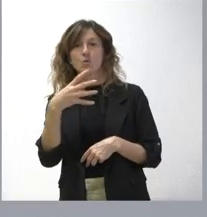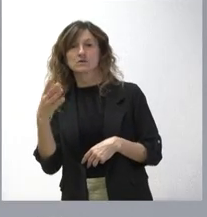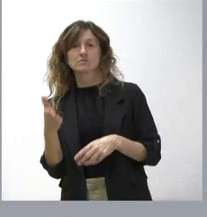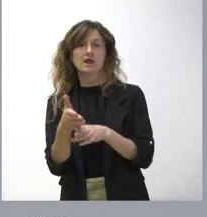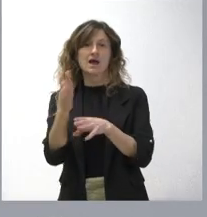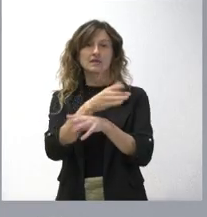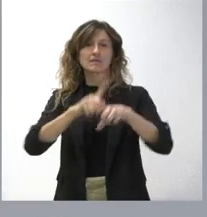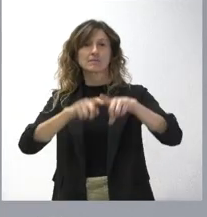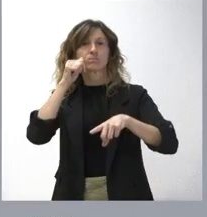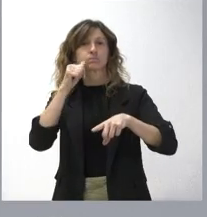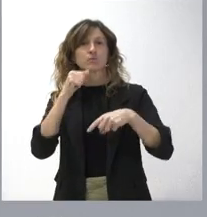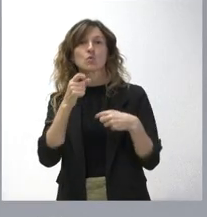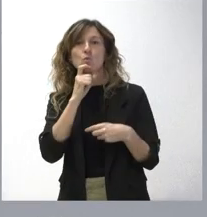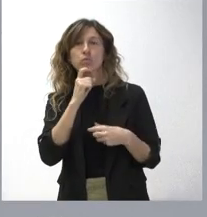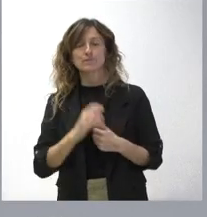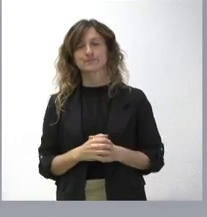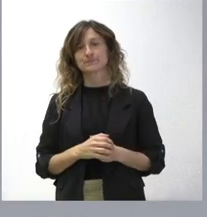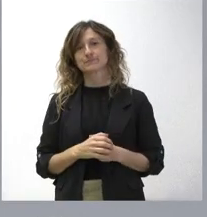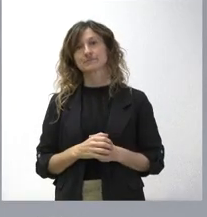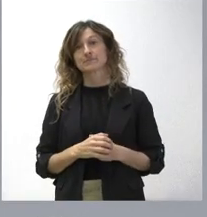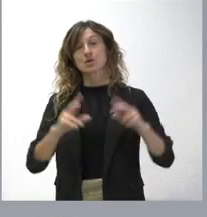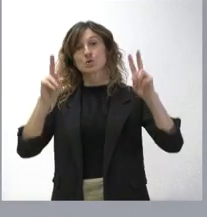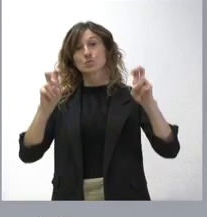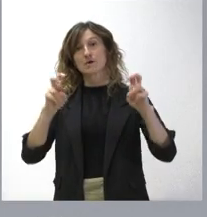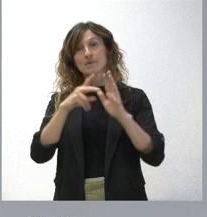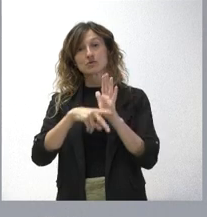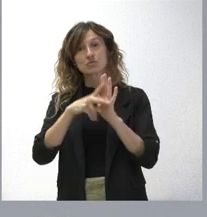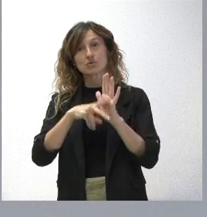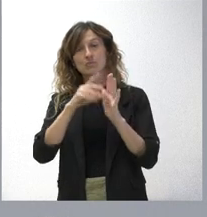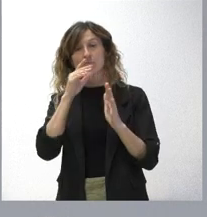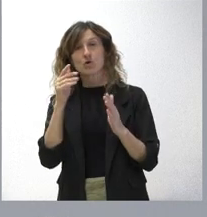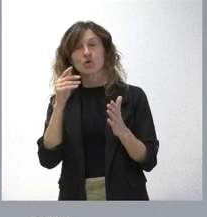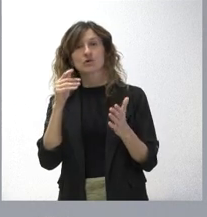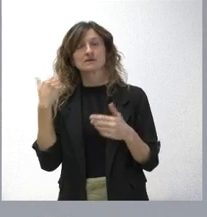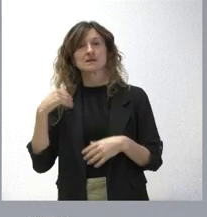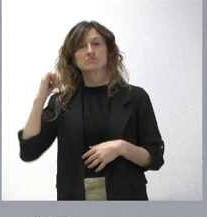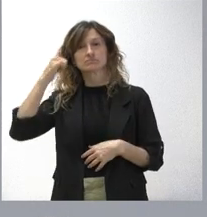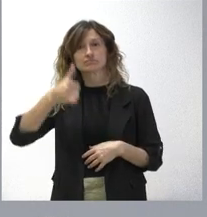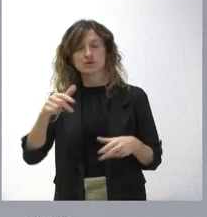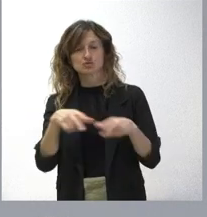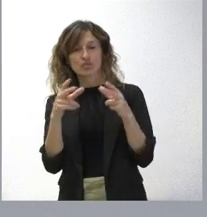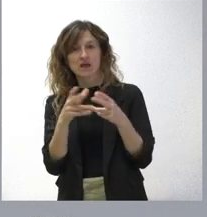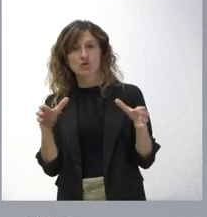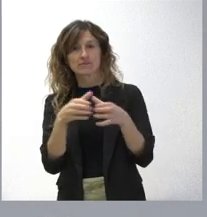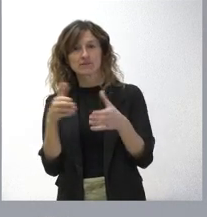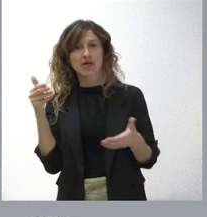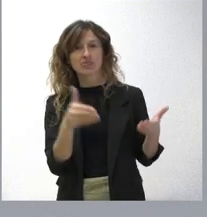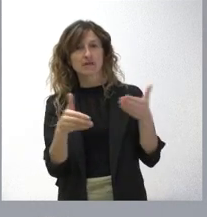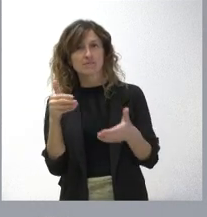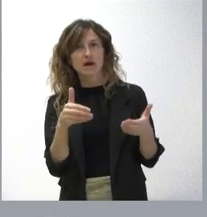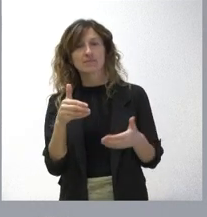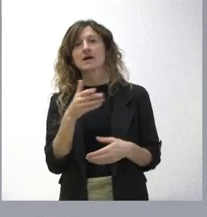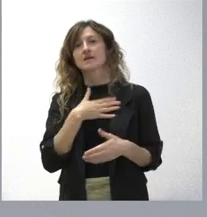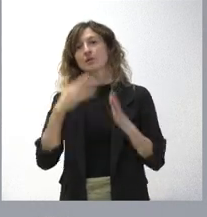de embarazo. Esta nueva medida es producto de una demanda social y colectiva que hemos escuchado y queremos